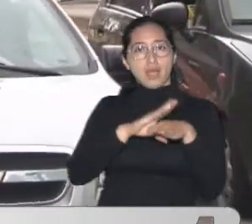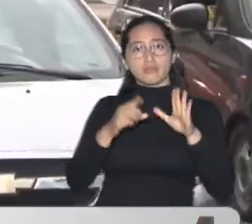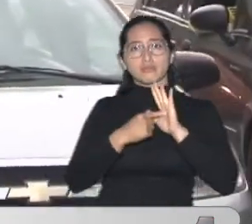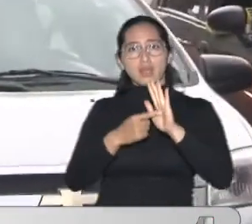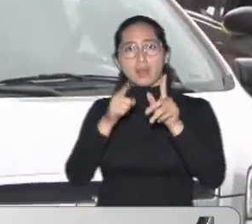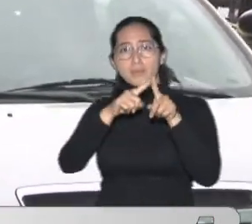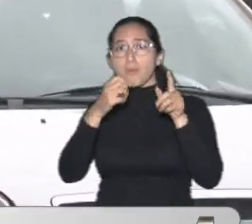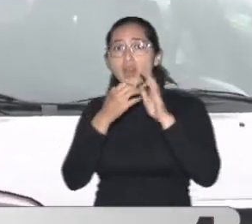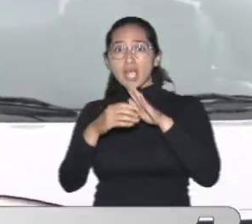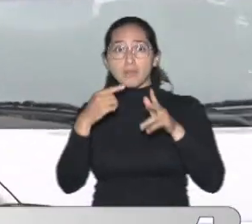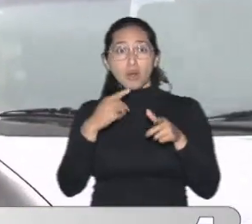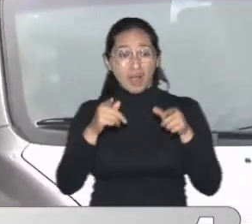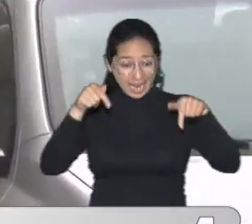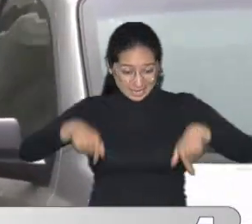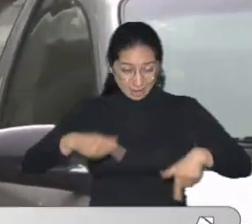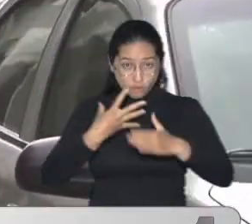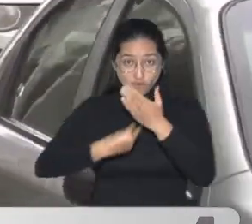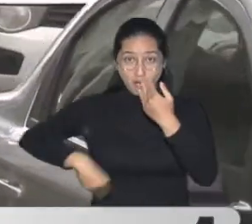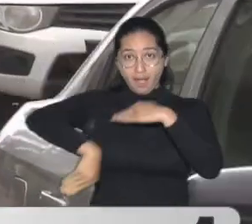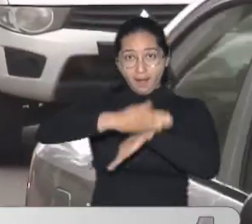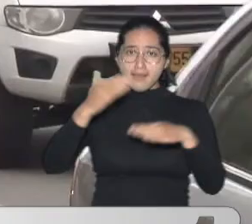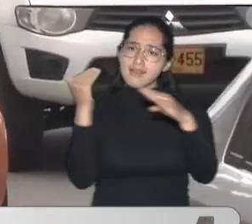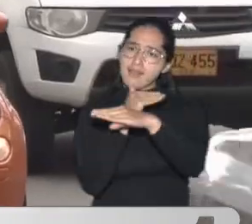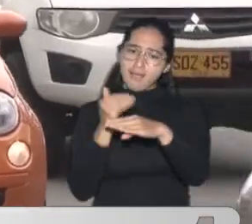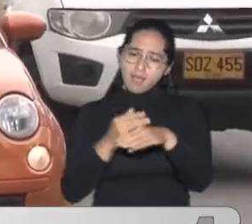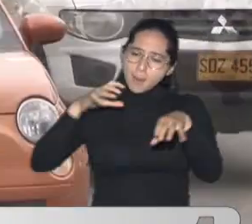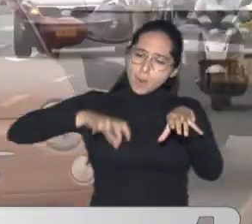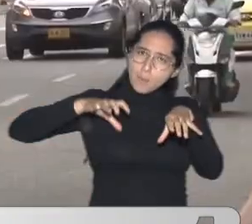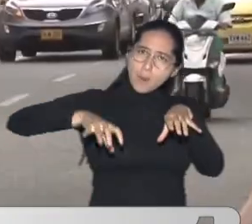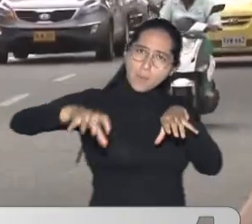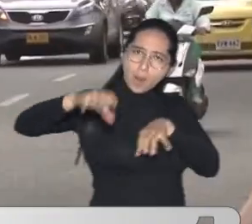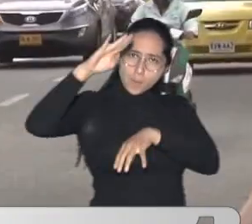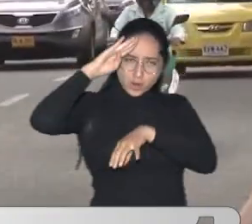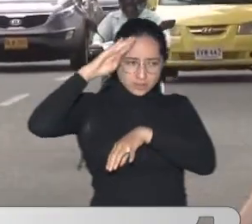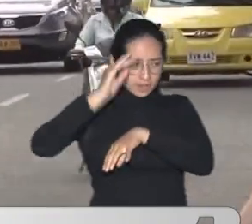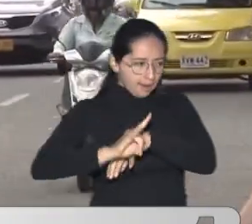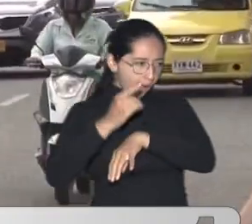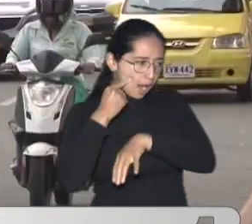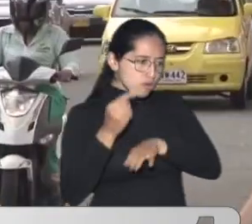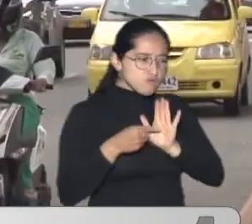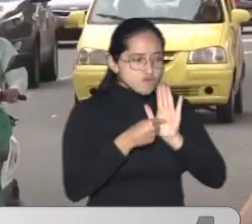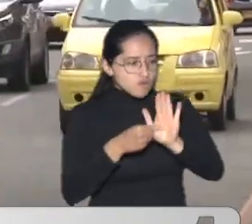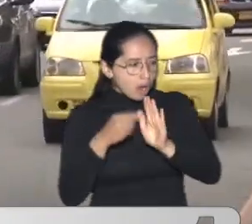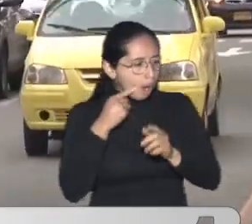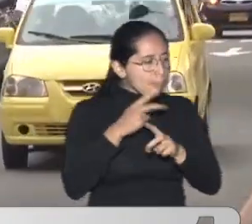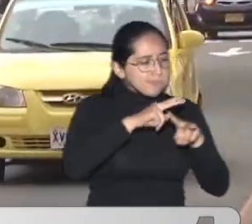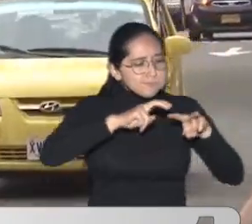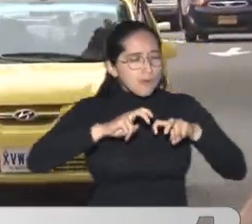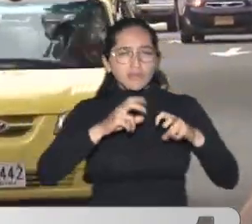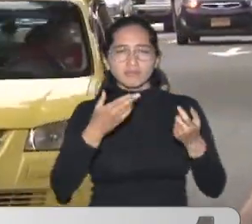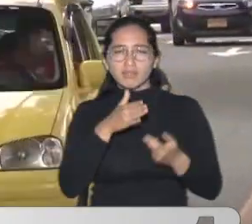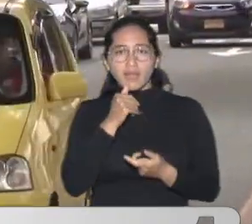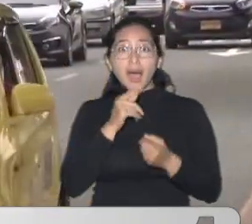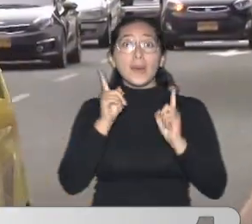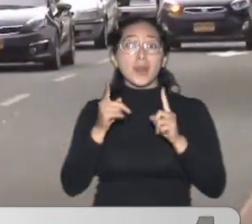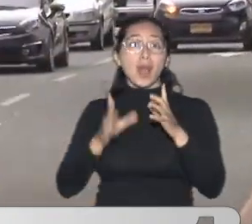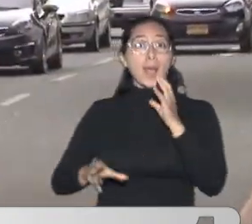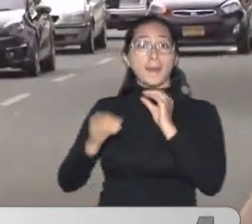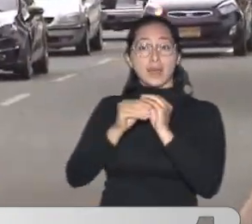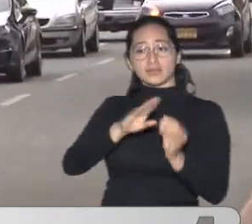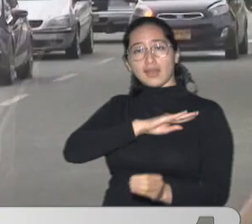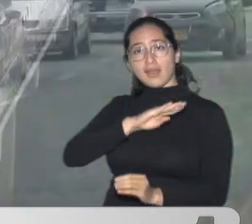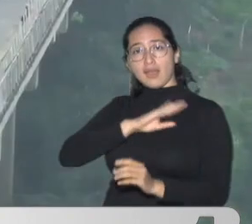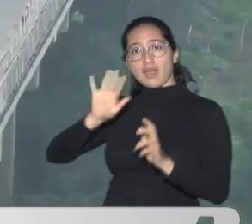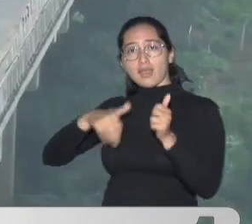control Para el transporte Público En la ciudad Y que la fecha No se han firmado Los convenios Con la alcaldía Para que la policía De tránsito Regule estas